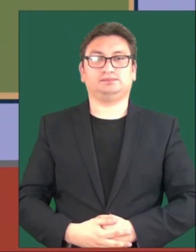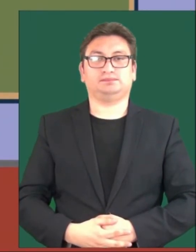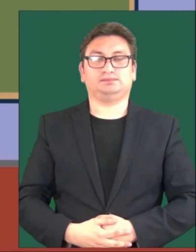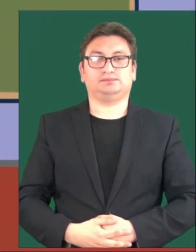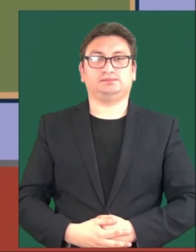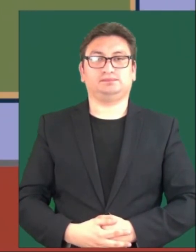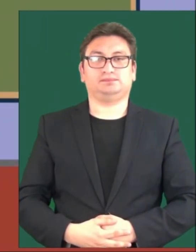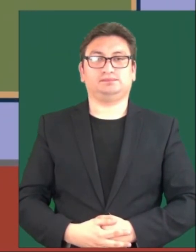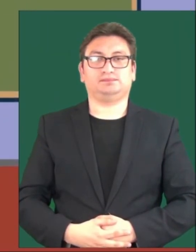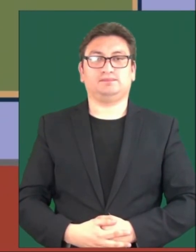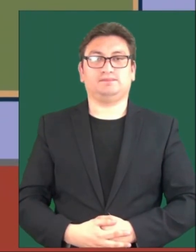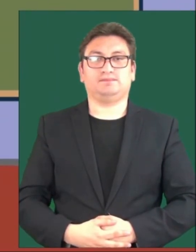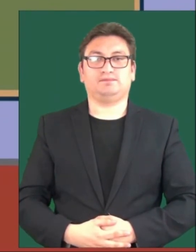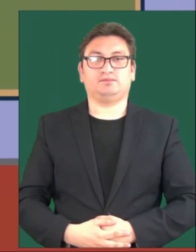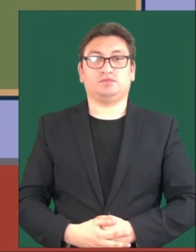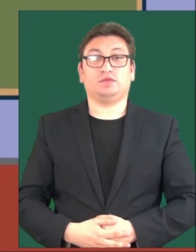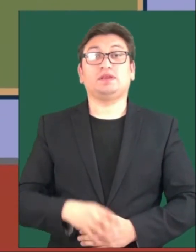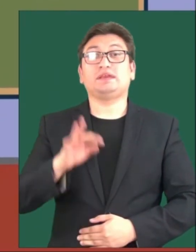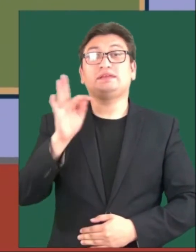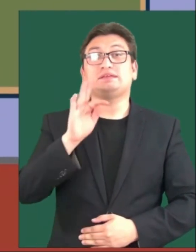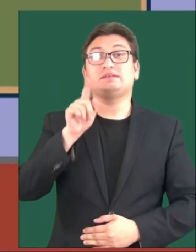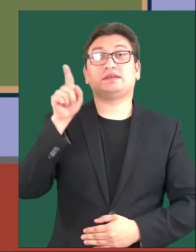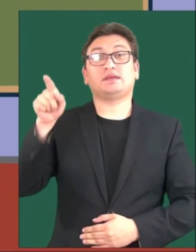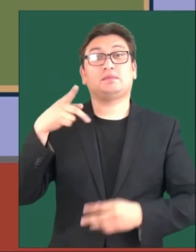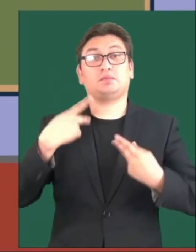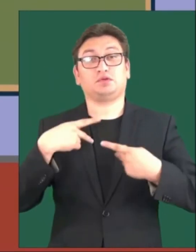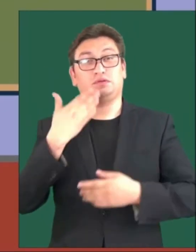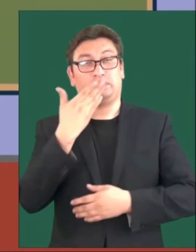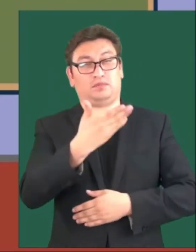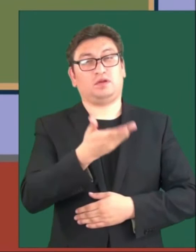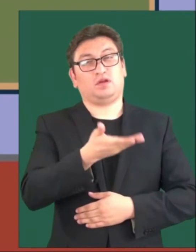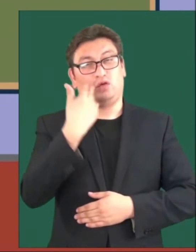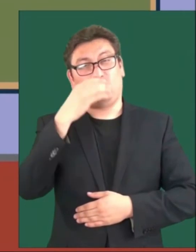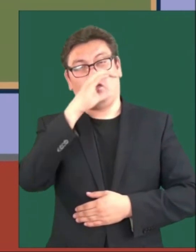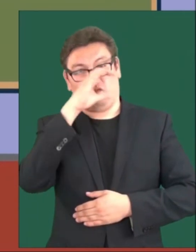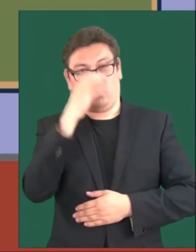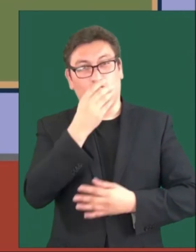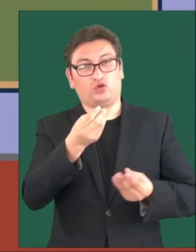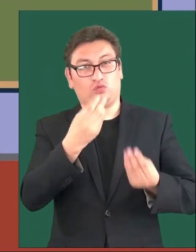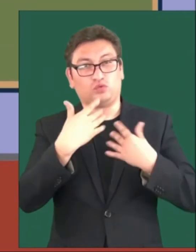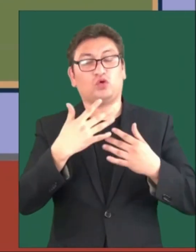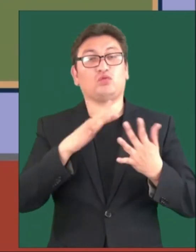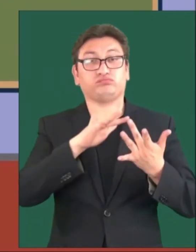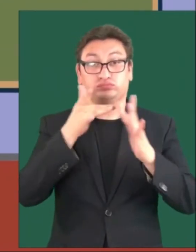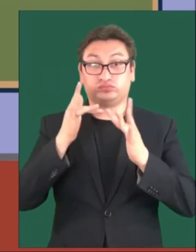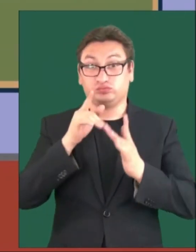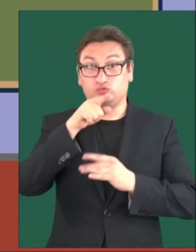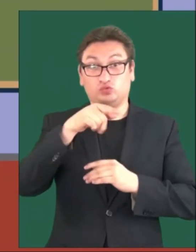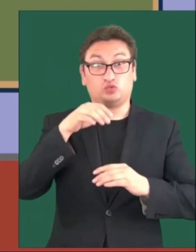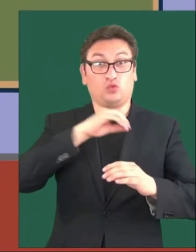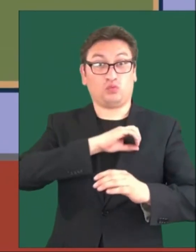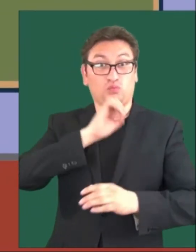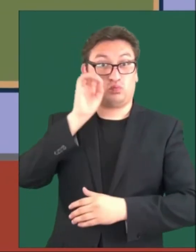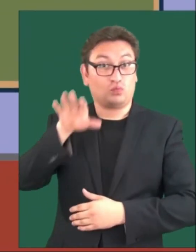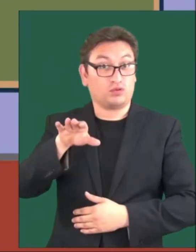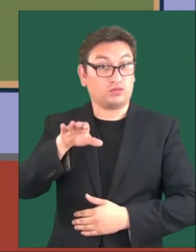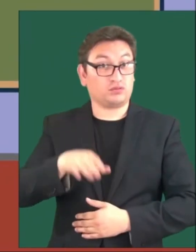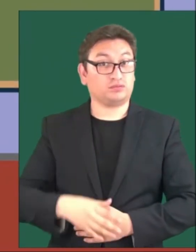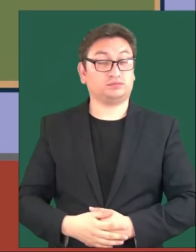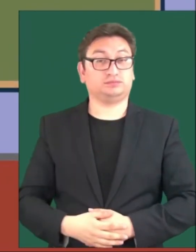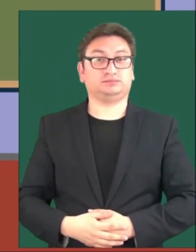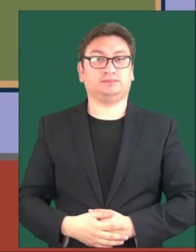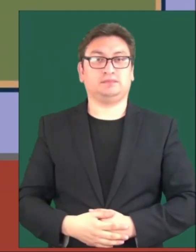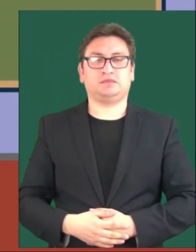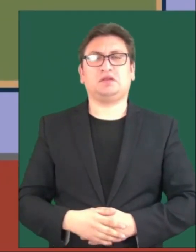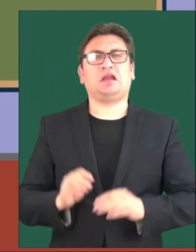Si te piden que mandes fotografías en tus redes sociales, ¿las enviarías? Claro que